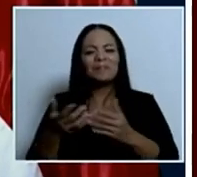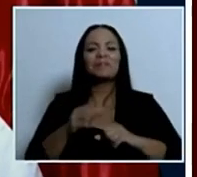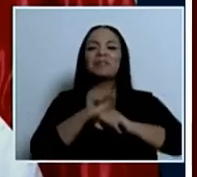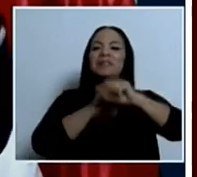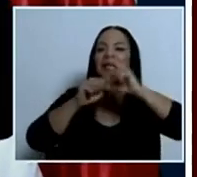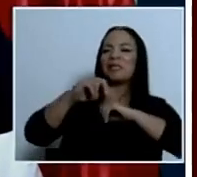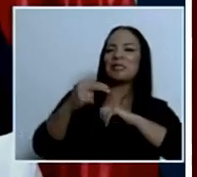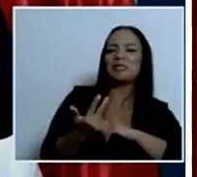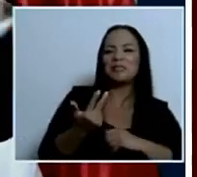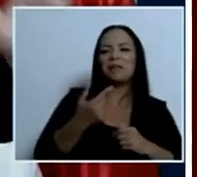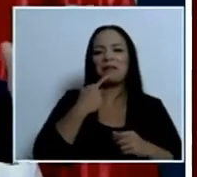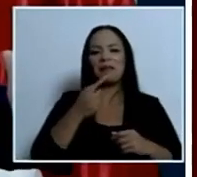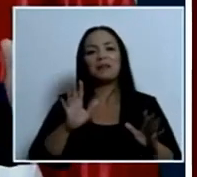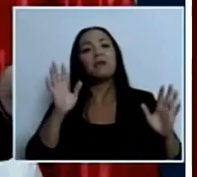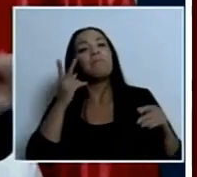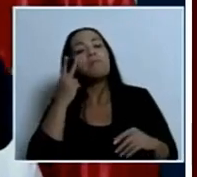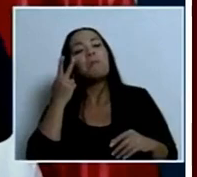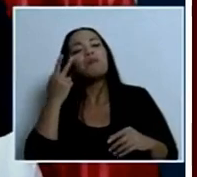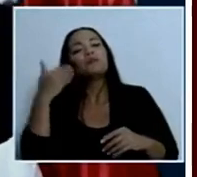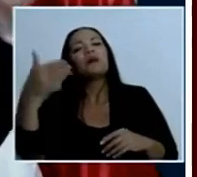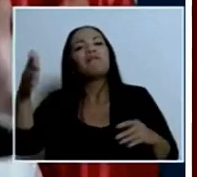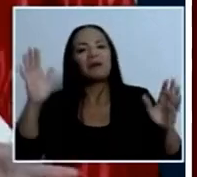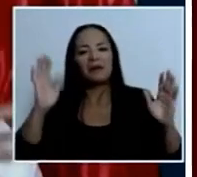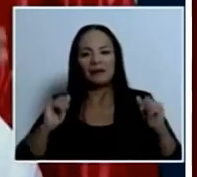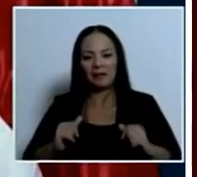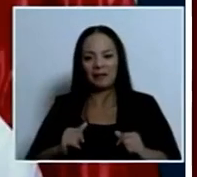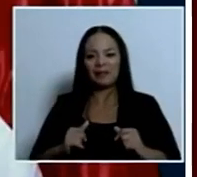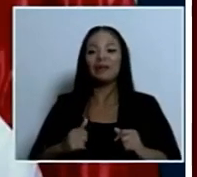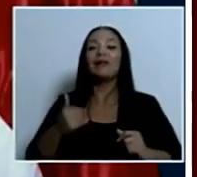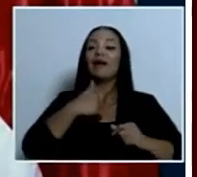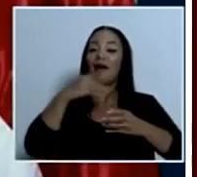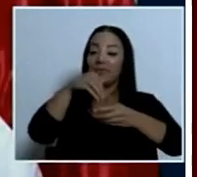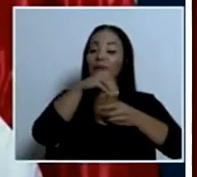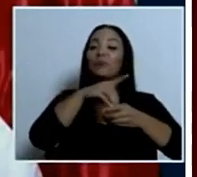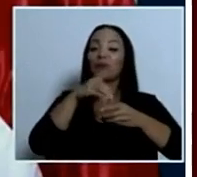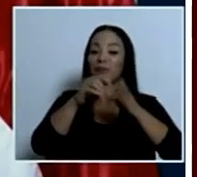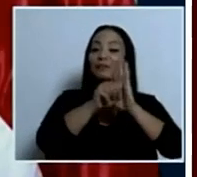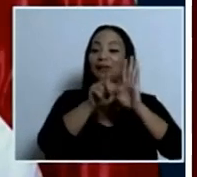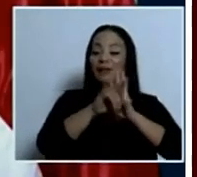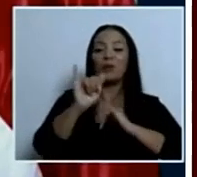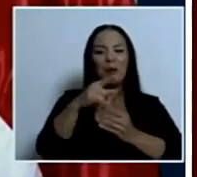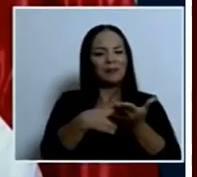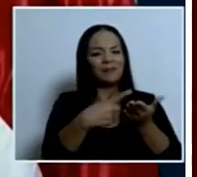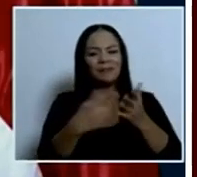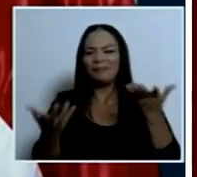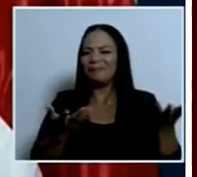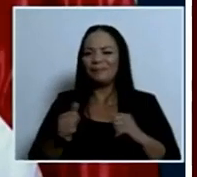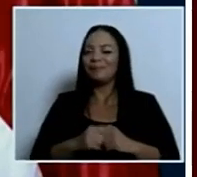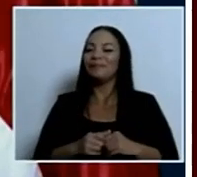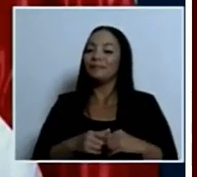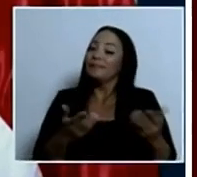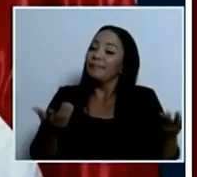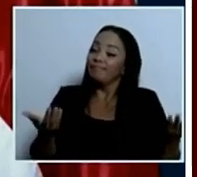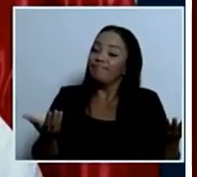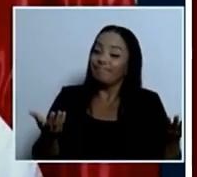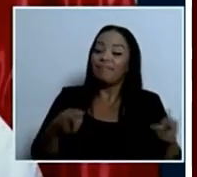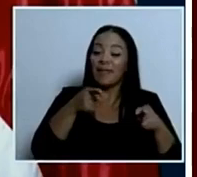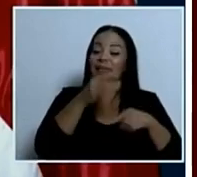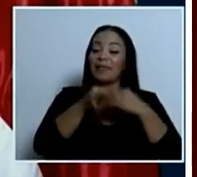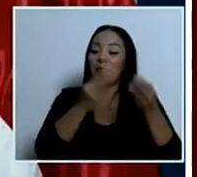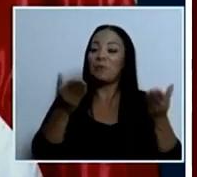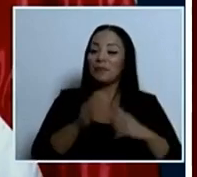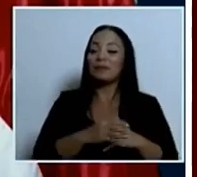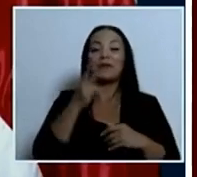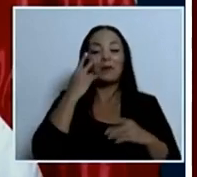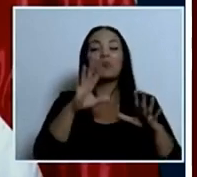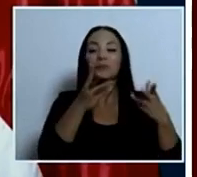tercera dice ahí veremos hay diputados en la asamblea y ese tipo de cosas que hay que hacer muchas gracias